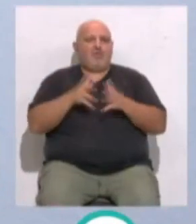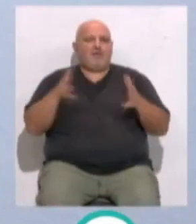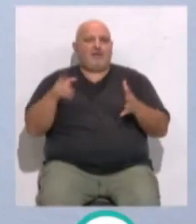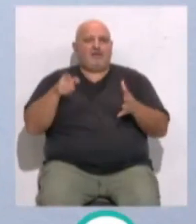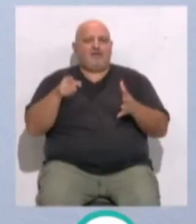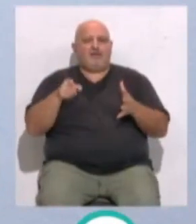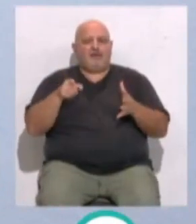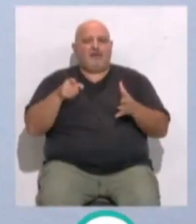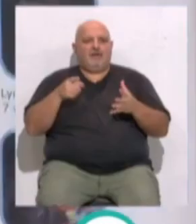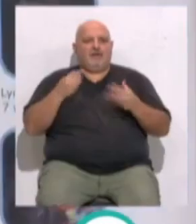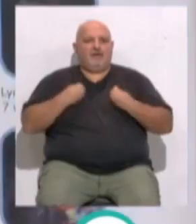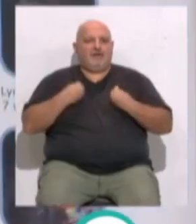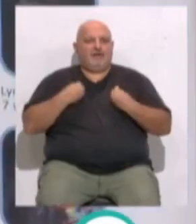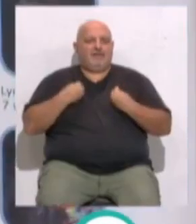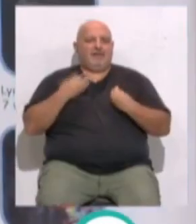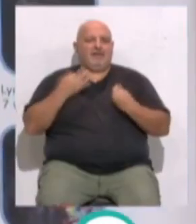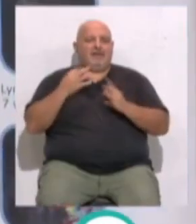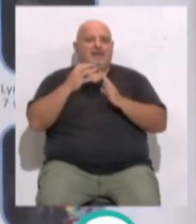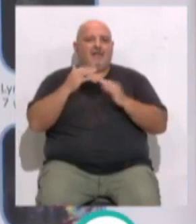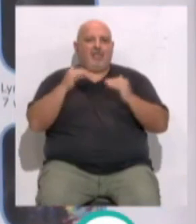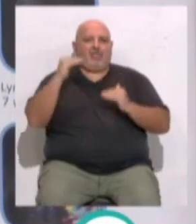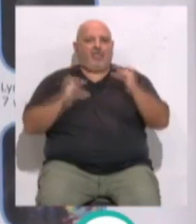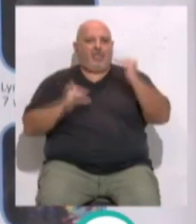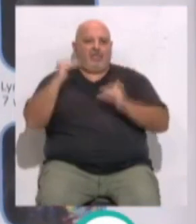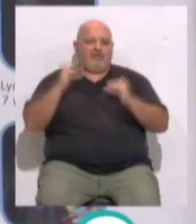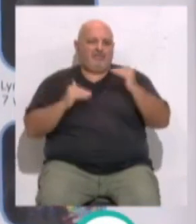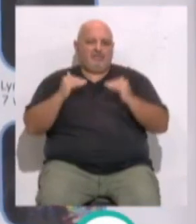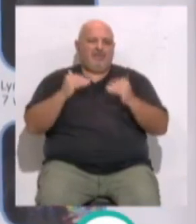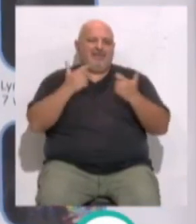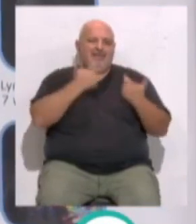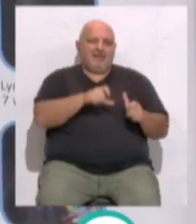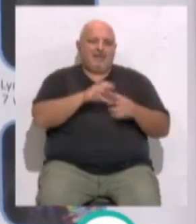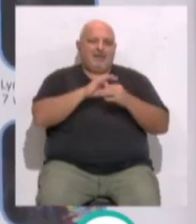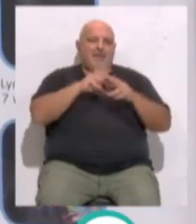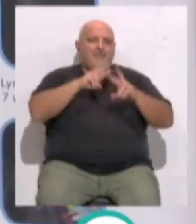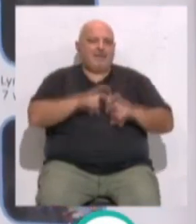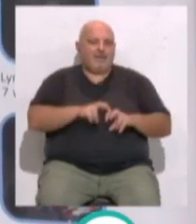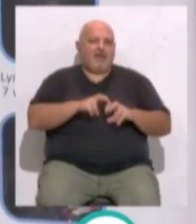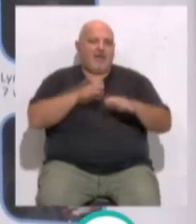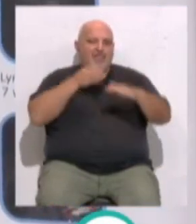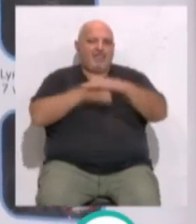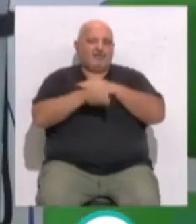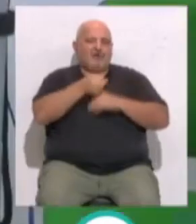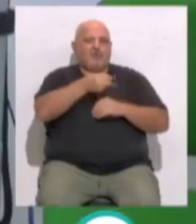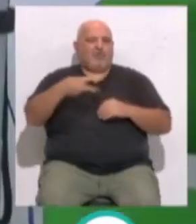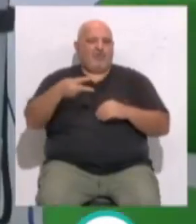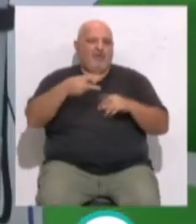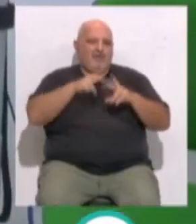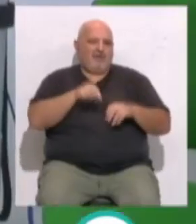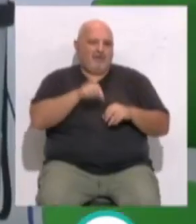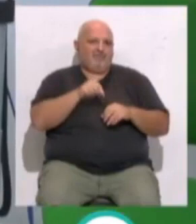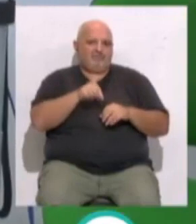la supervivencia es reducir las desigualdades que hay en torno a la investigación y al acceso a los resultados de investigación.